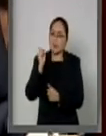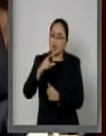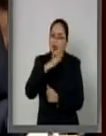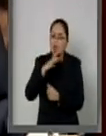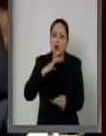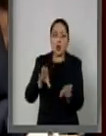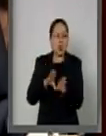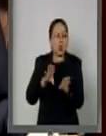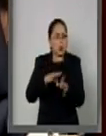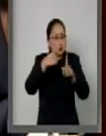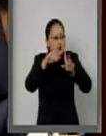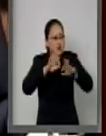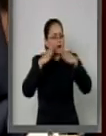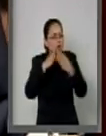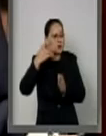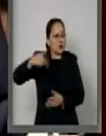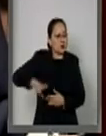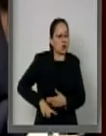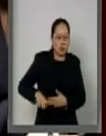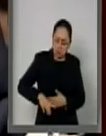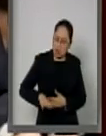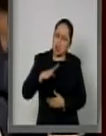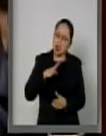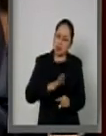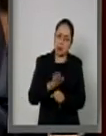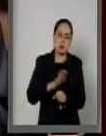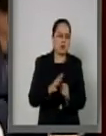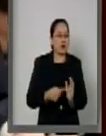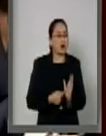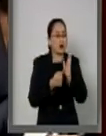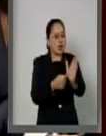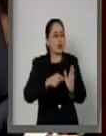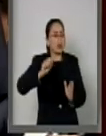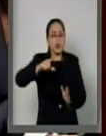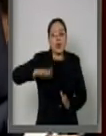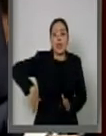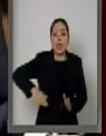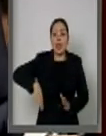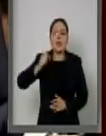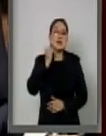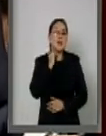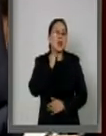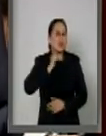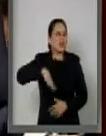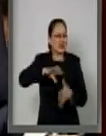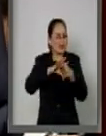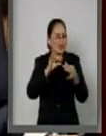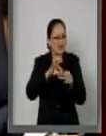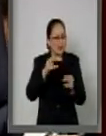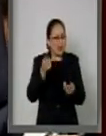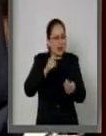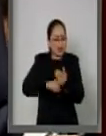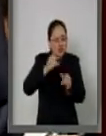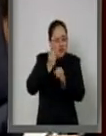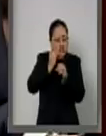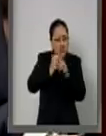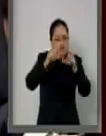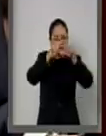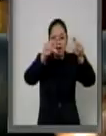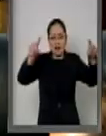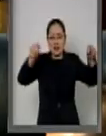los instrumentos del Estado y se habrán, como comentaba el senador, de darle seguimiento en un portal de transparencia